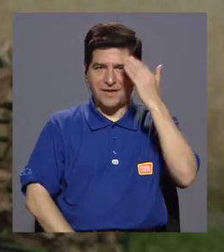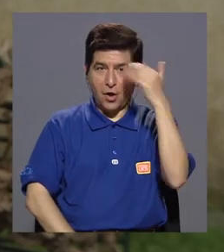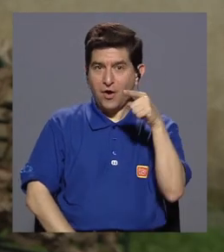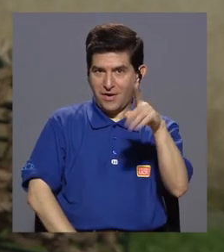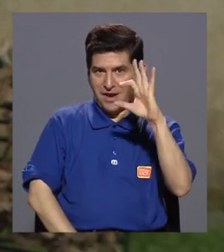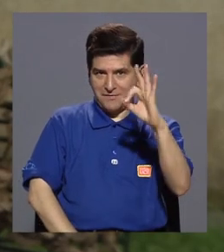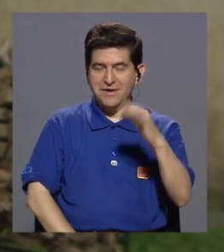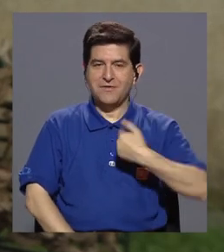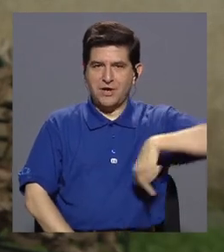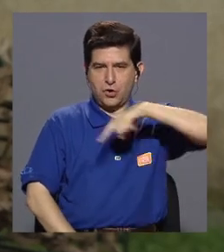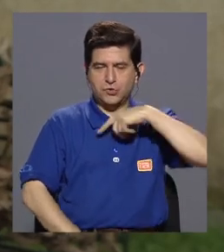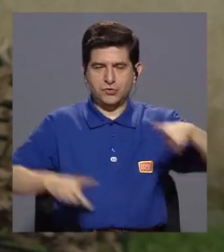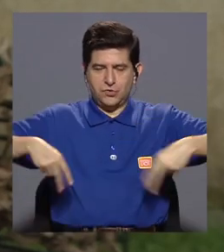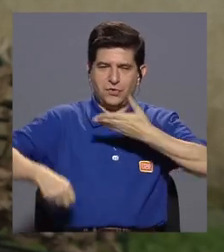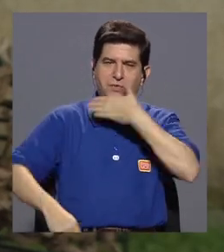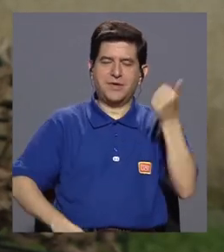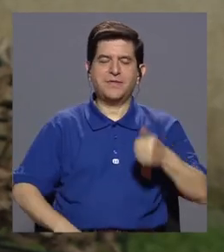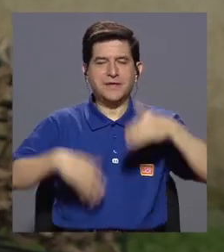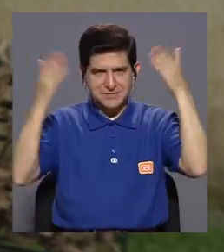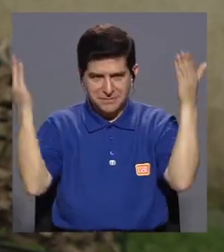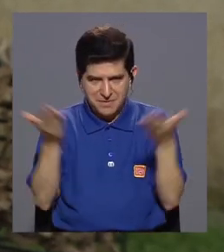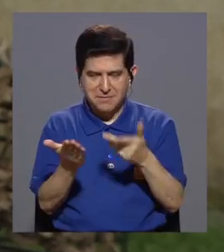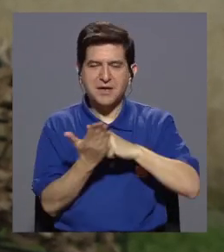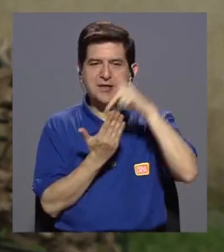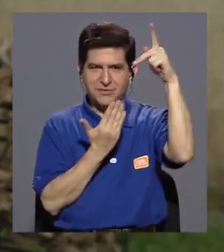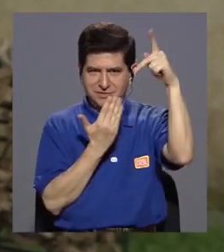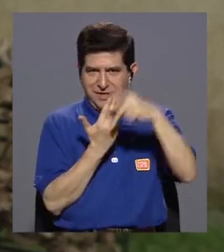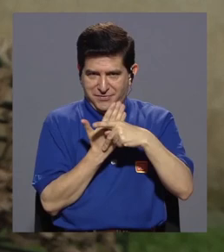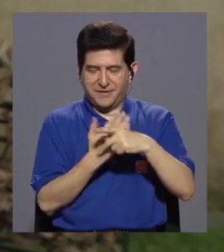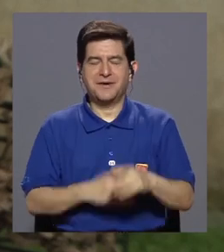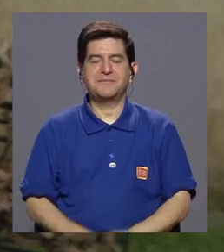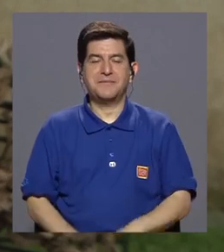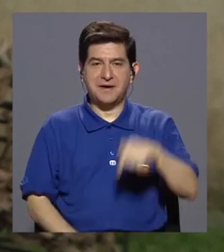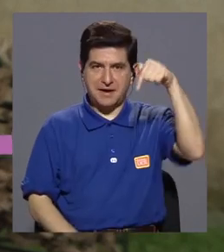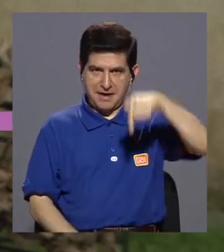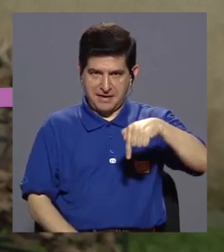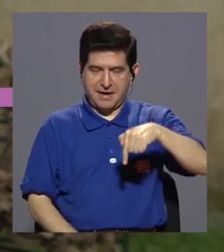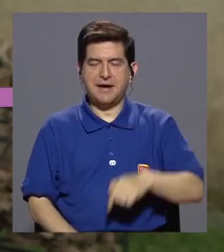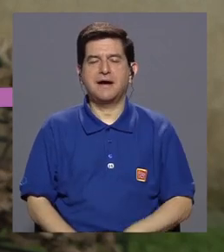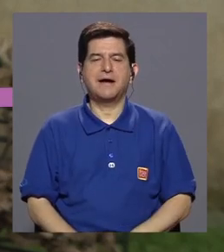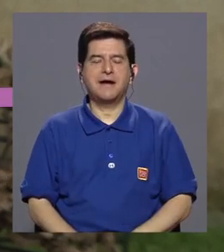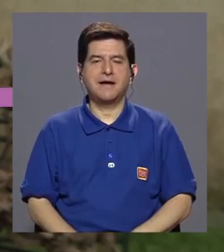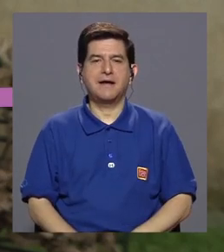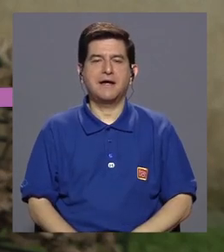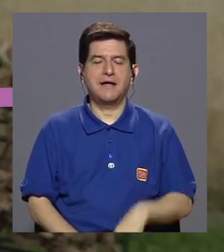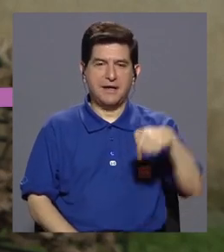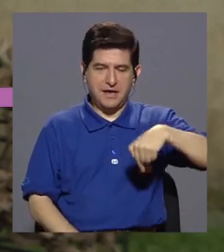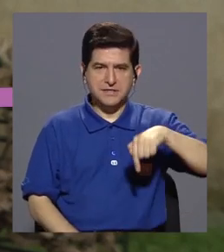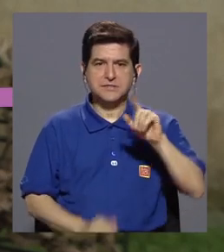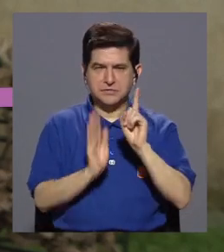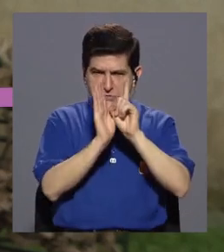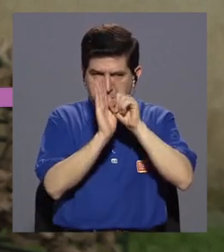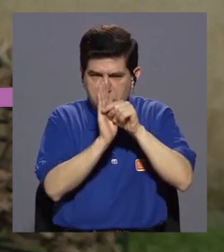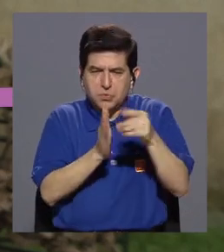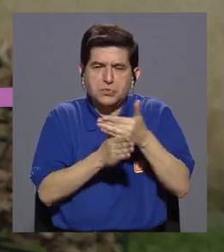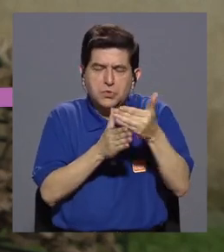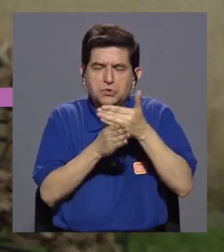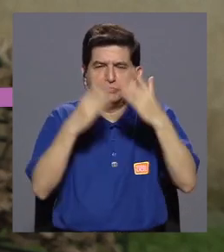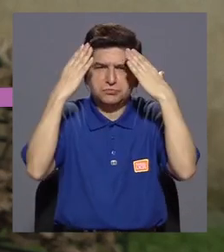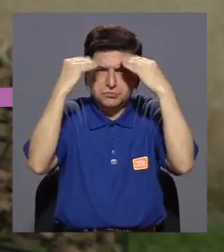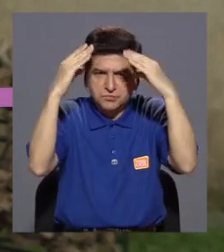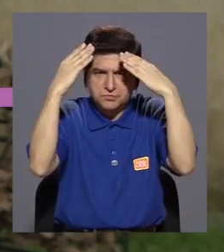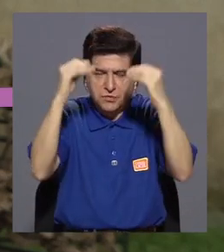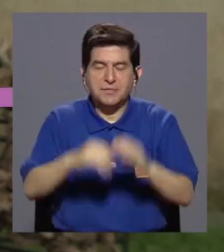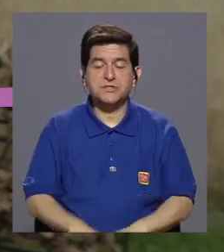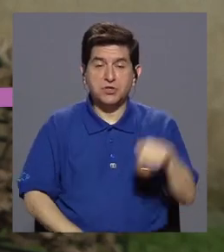Hola, ¿cómo están? Somos Vivir Mejor, bienvenidas y bienvenidas a un programa más en el cual durante estos minutos vamos a compartir información